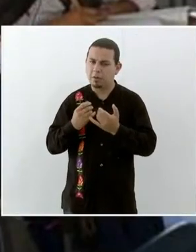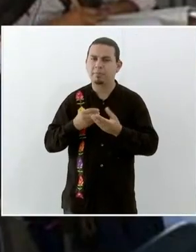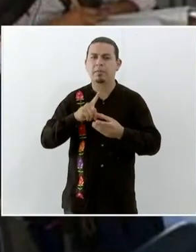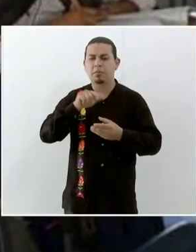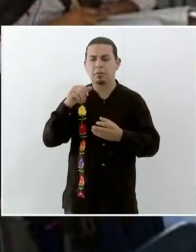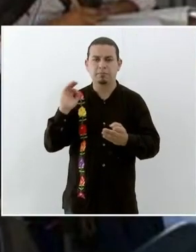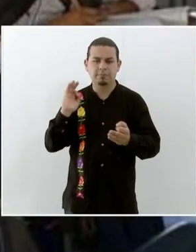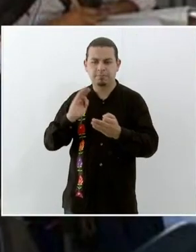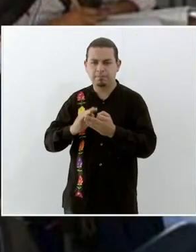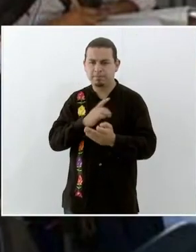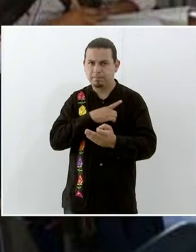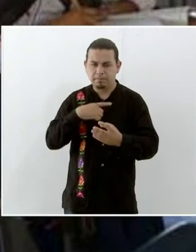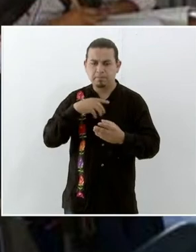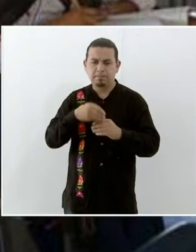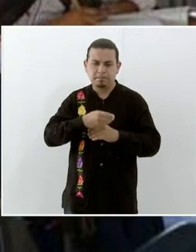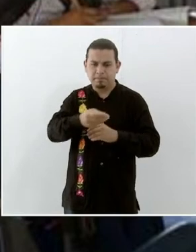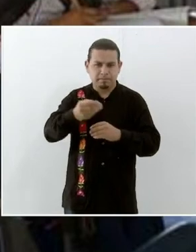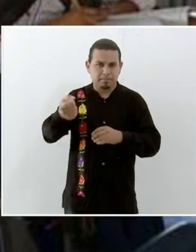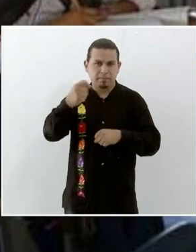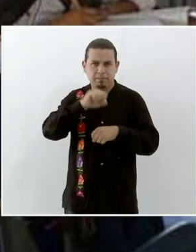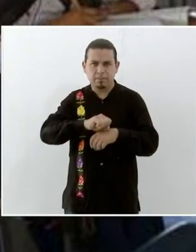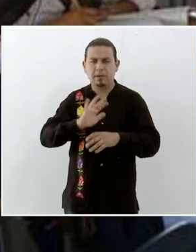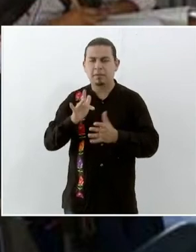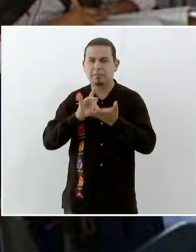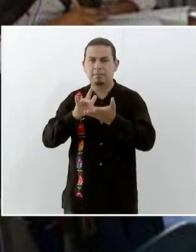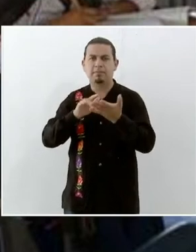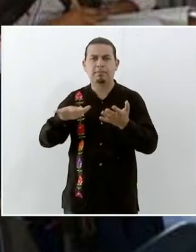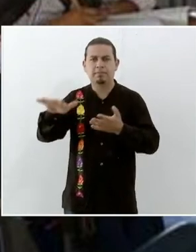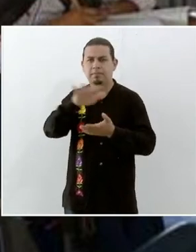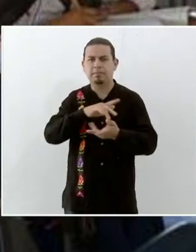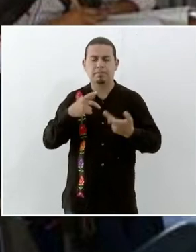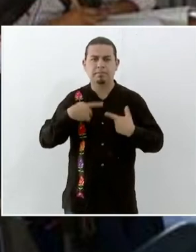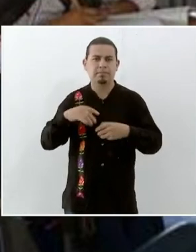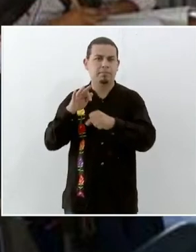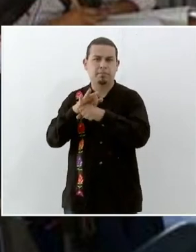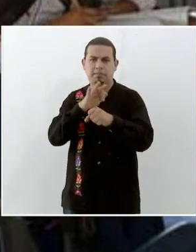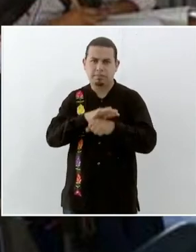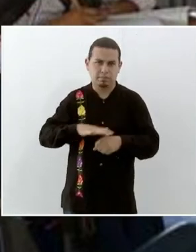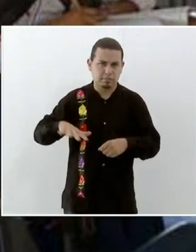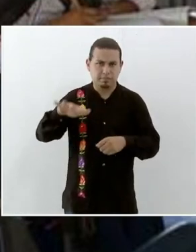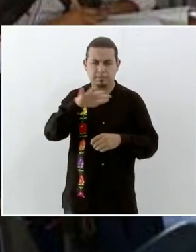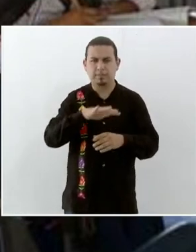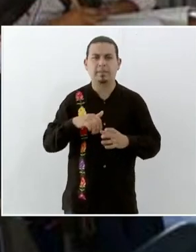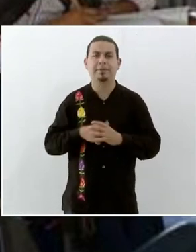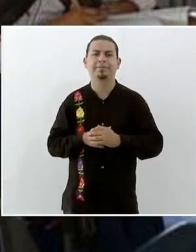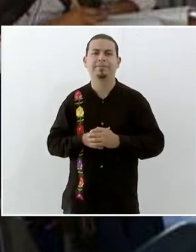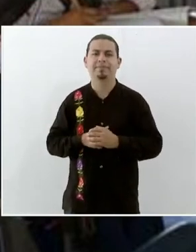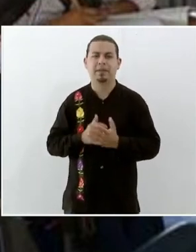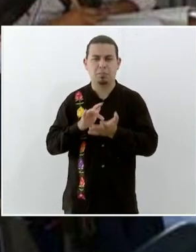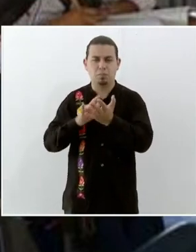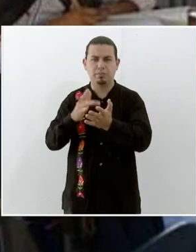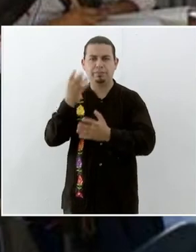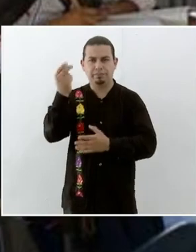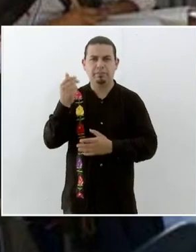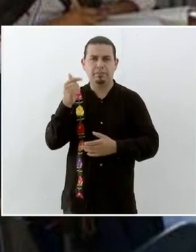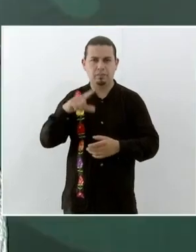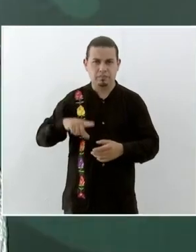apoyos y en próximas semanas se va a proceder a entregar estas becas. Adelante.